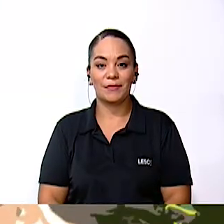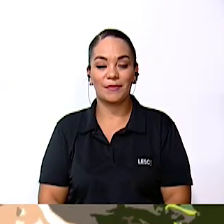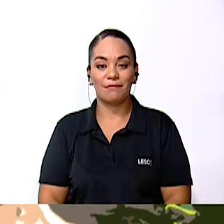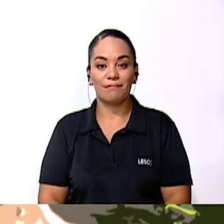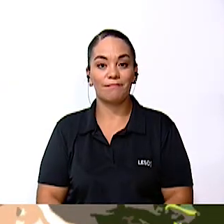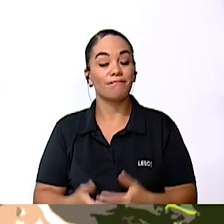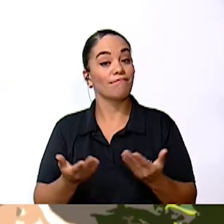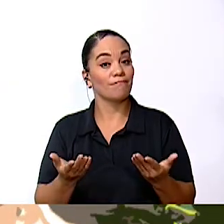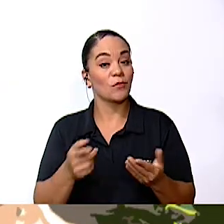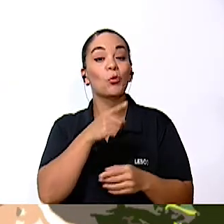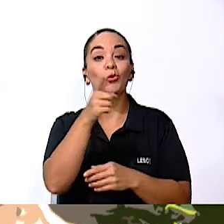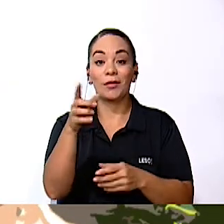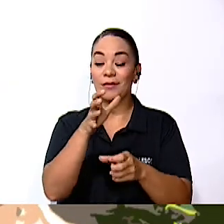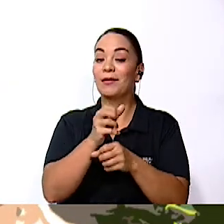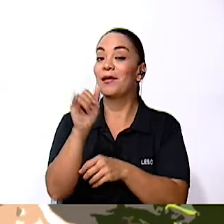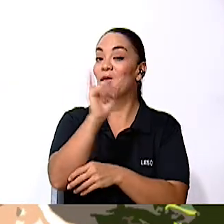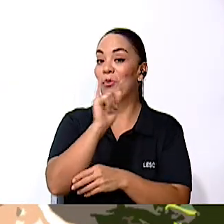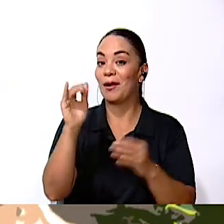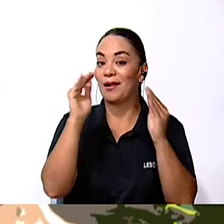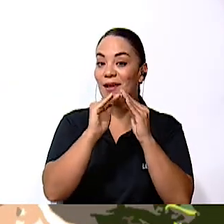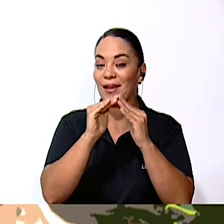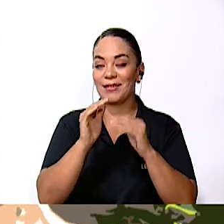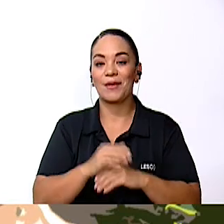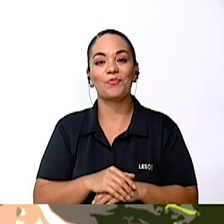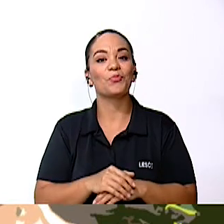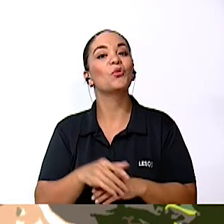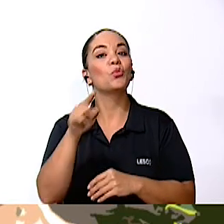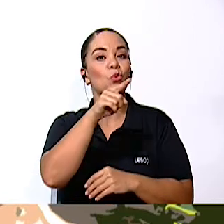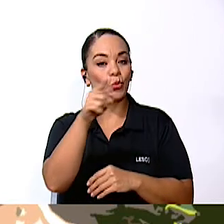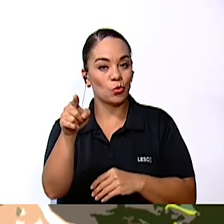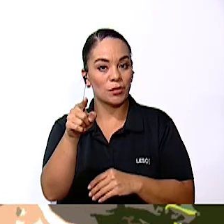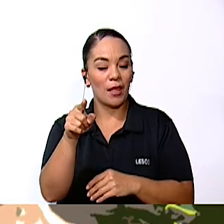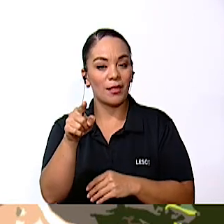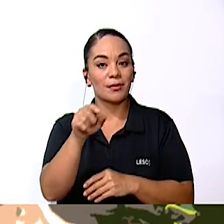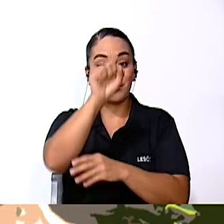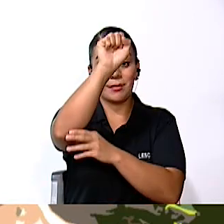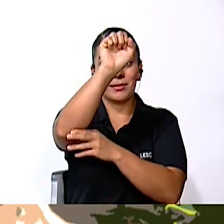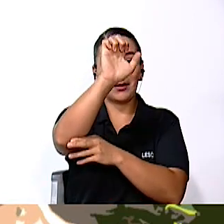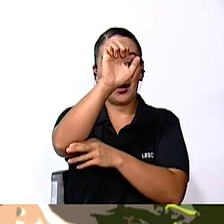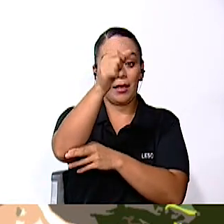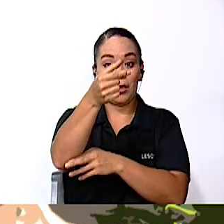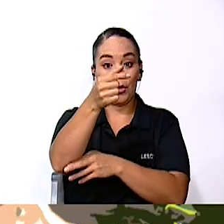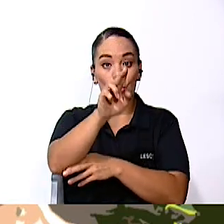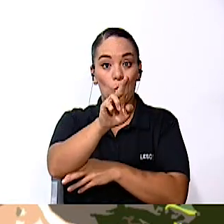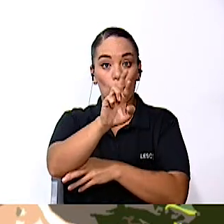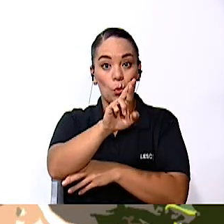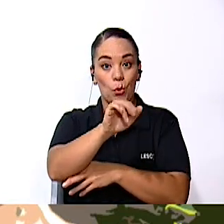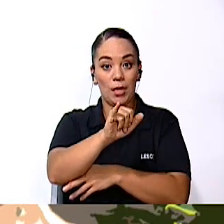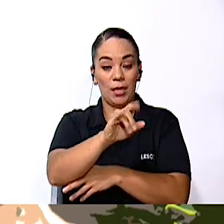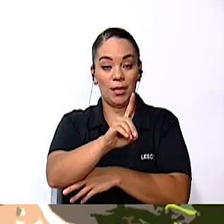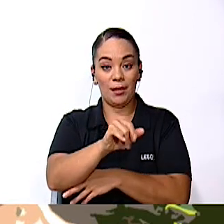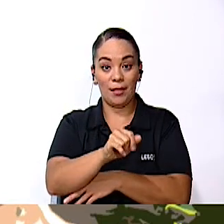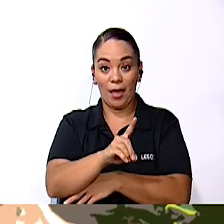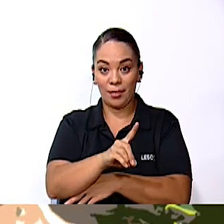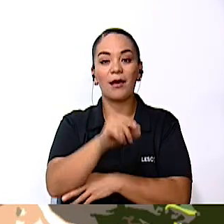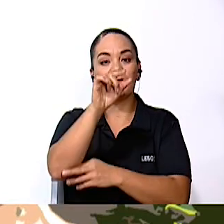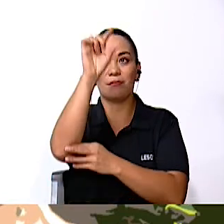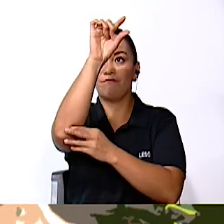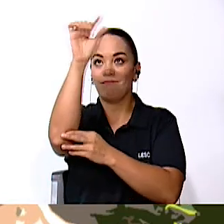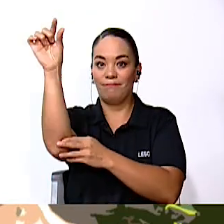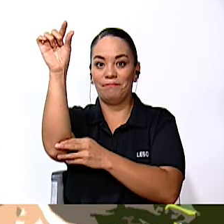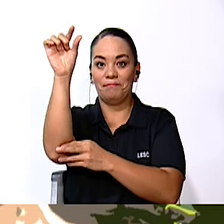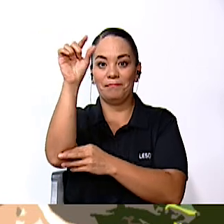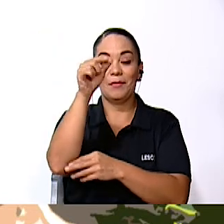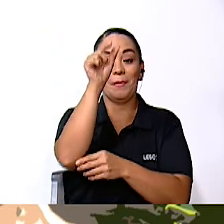Así tienen que hacerlos Ustedes allá en casa Ustedes van a hacer Con todo Con seguridad vial Ya saben lo que es Un acróstico ¿Verdad? Ponemos la